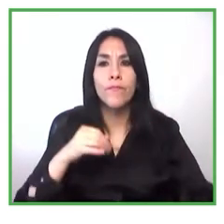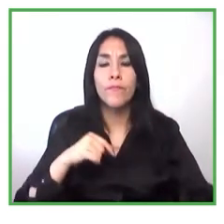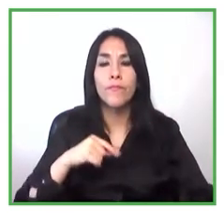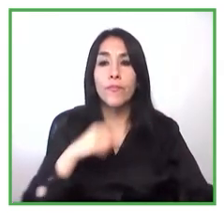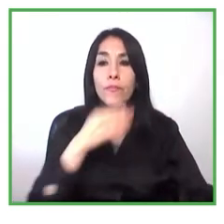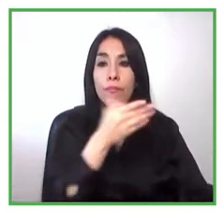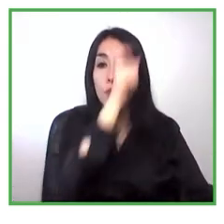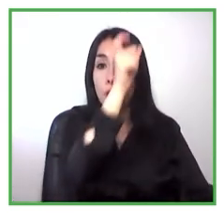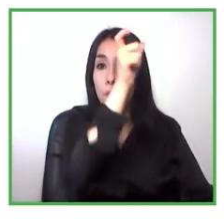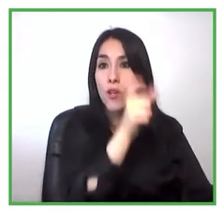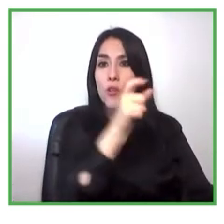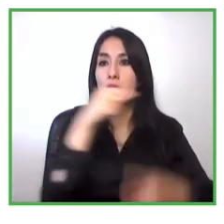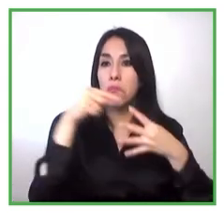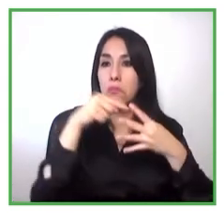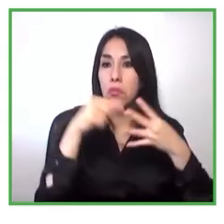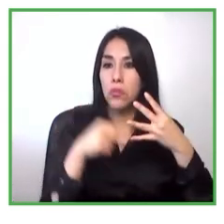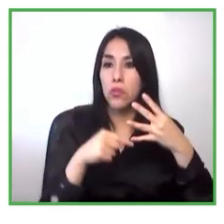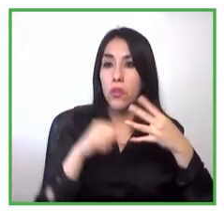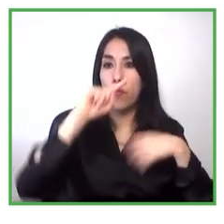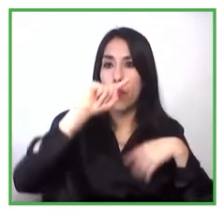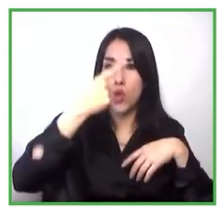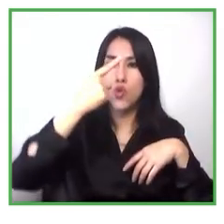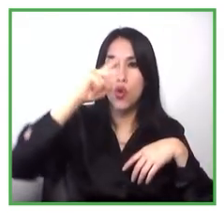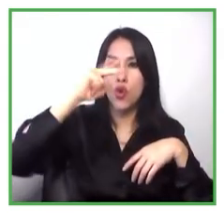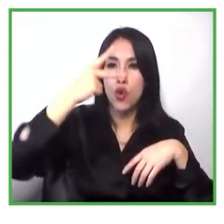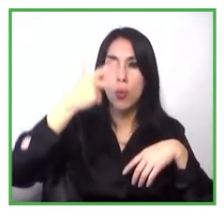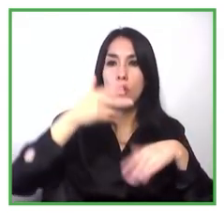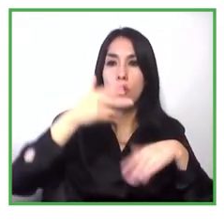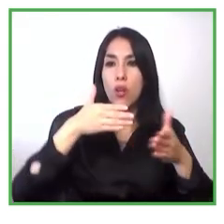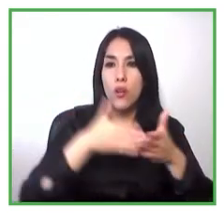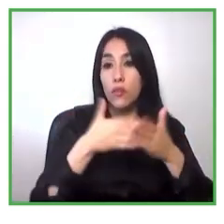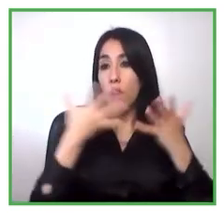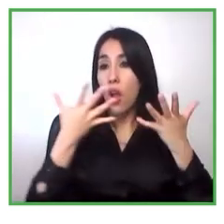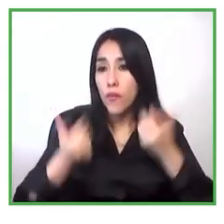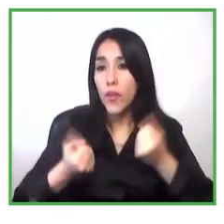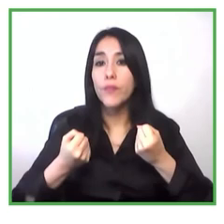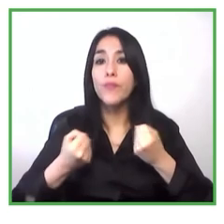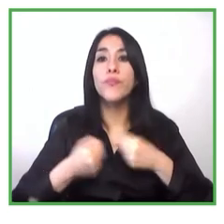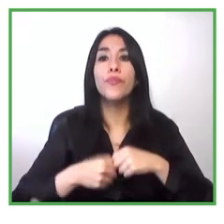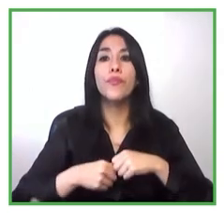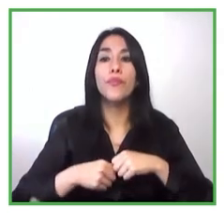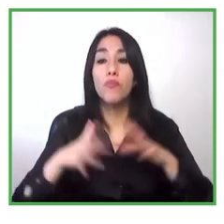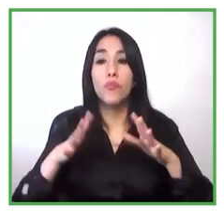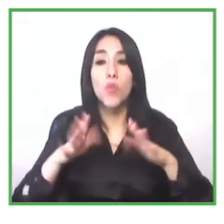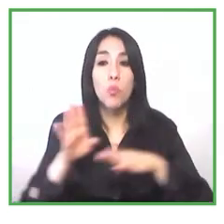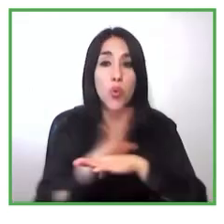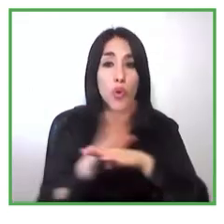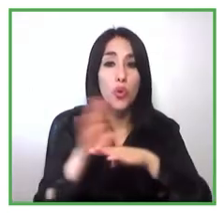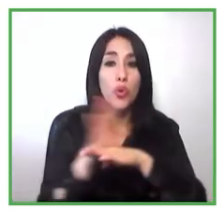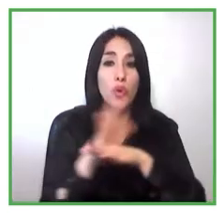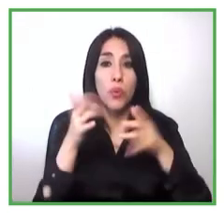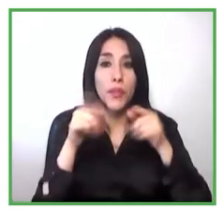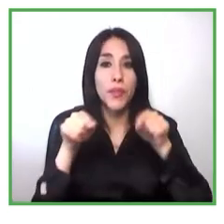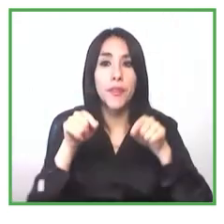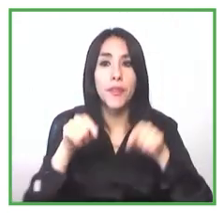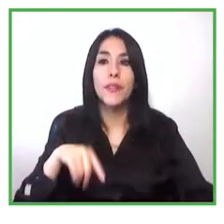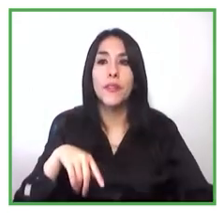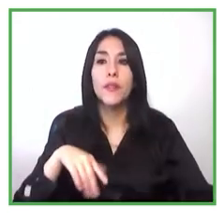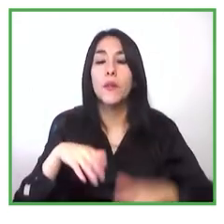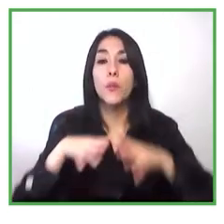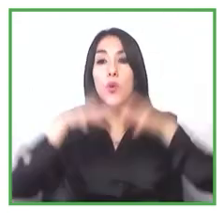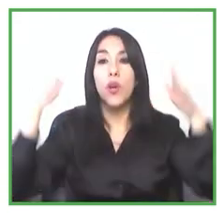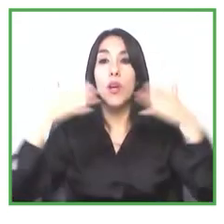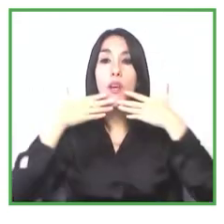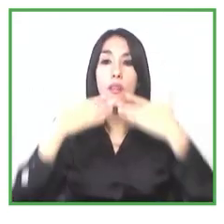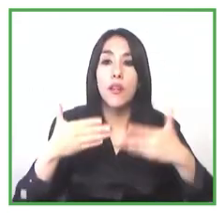el marco del proyecto muy importante Juan y yo estoy seguro que con iniciativas como las de ustedes ponen en el radar del ecosistema de emprendimiento